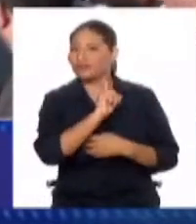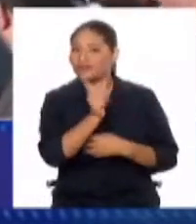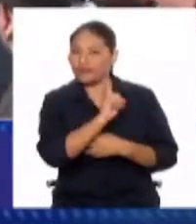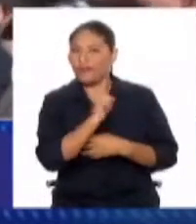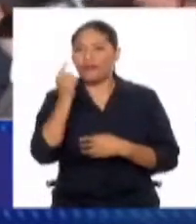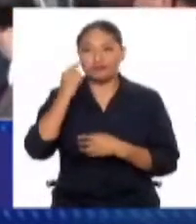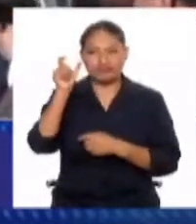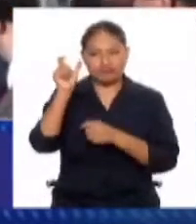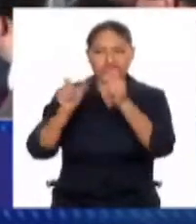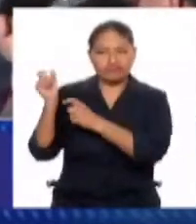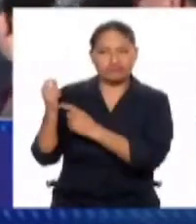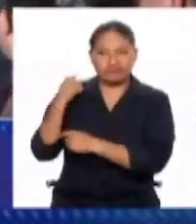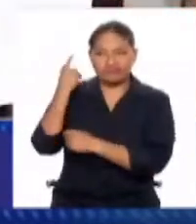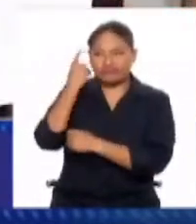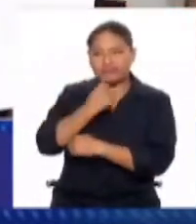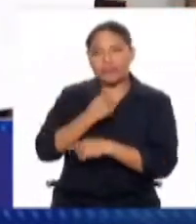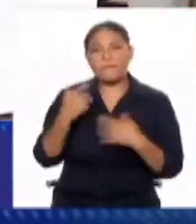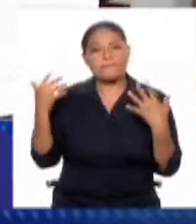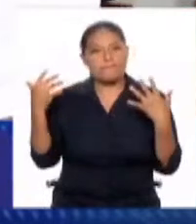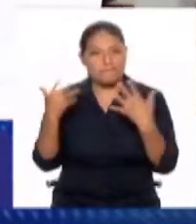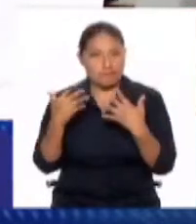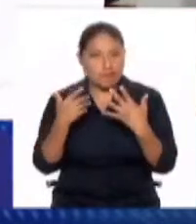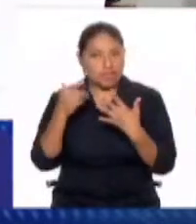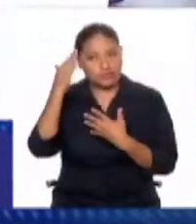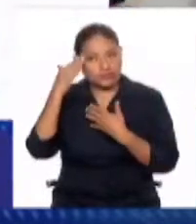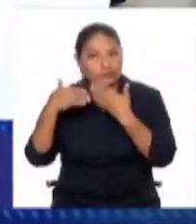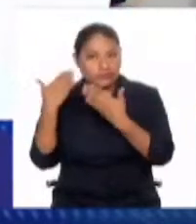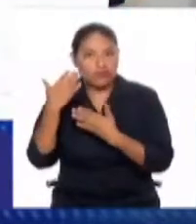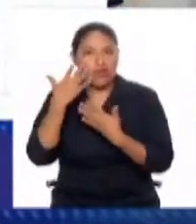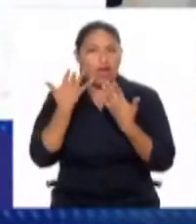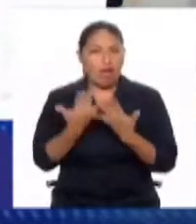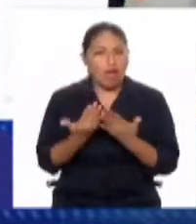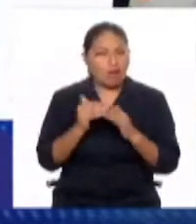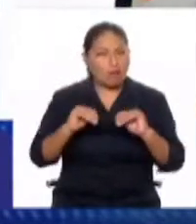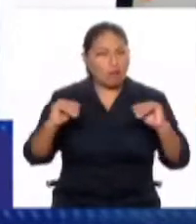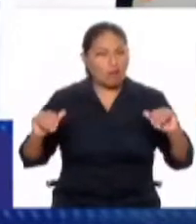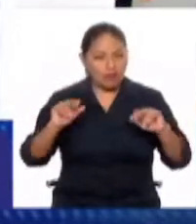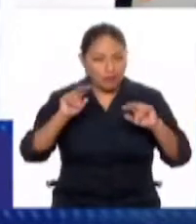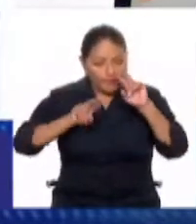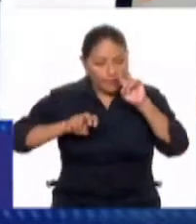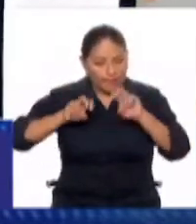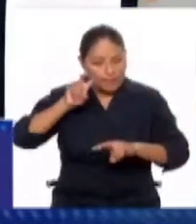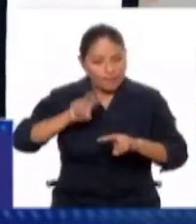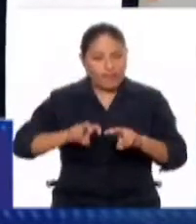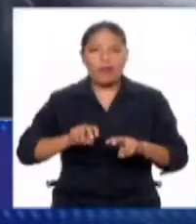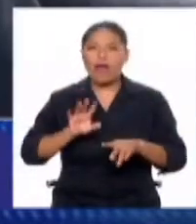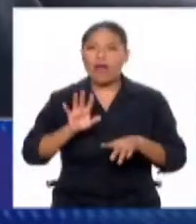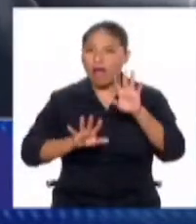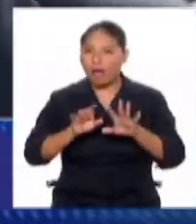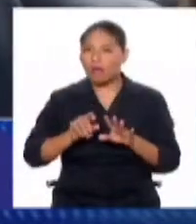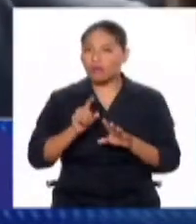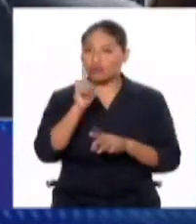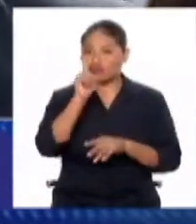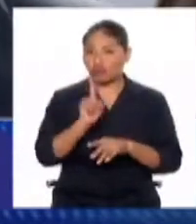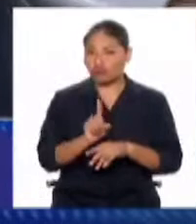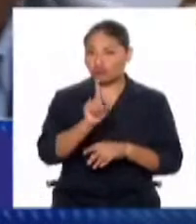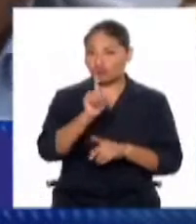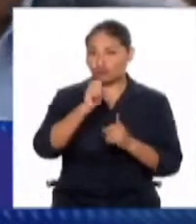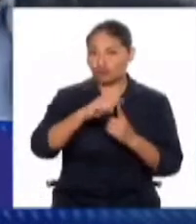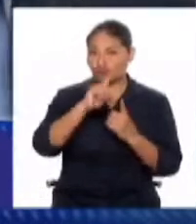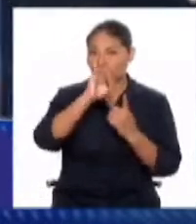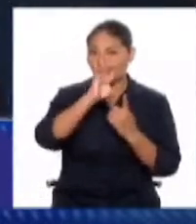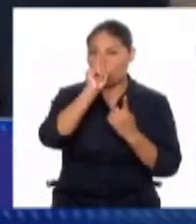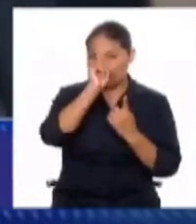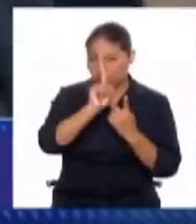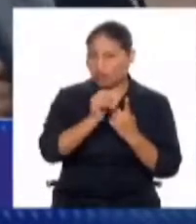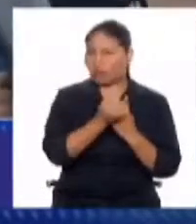de acuerdo a lo que estamos viendo en las investigaciones, no solamente habría participado el extraditable